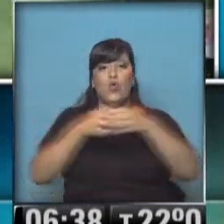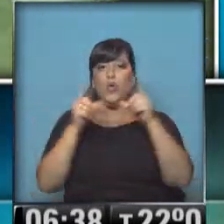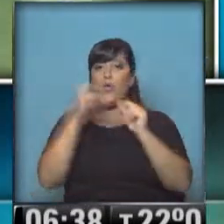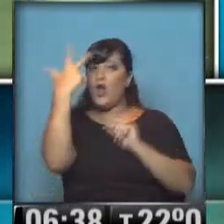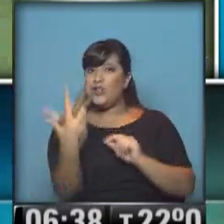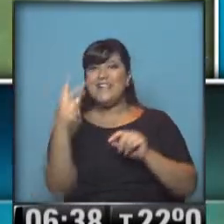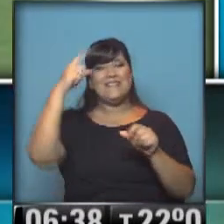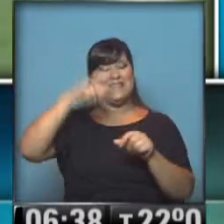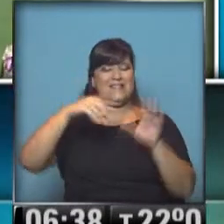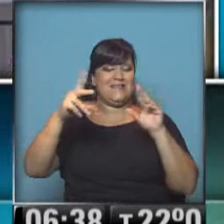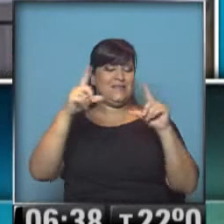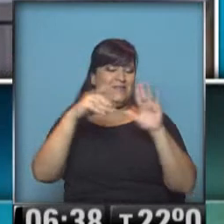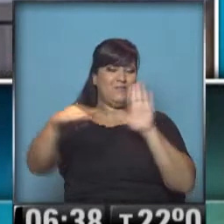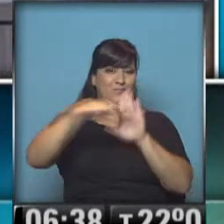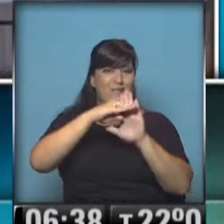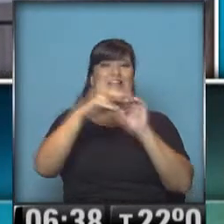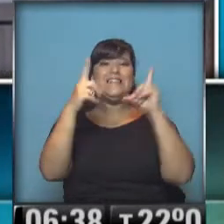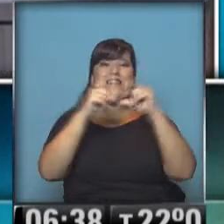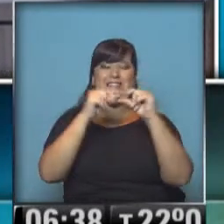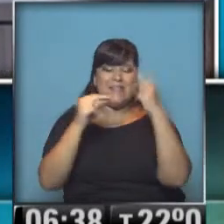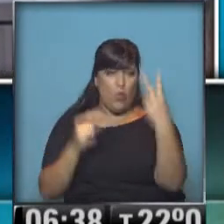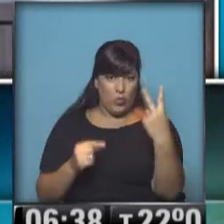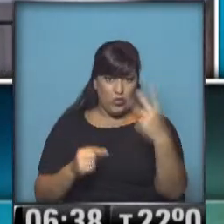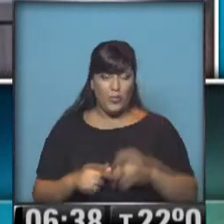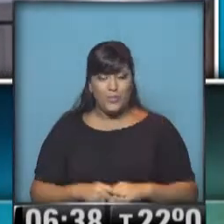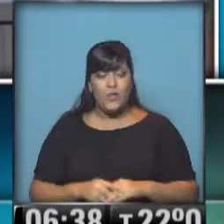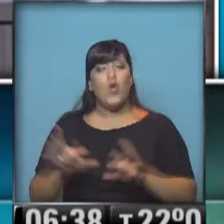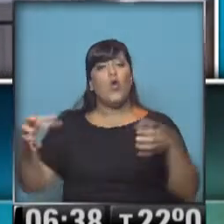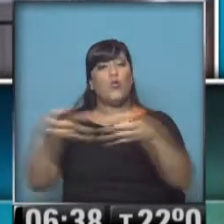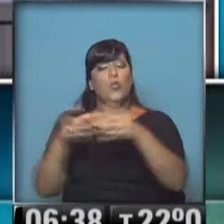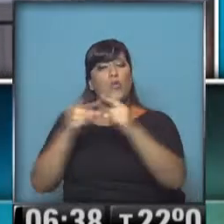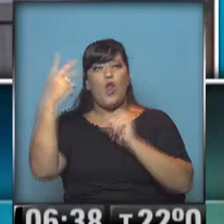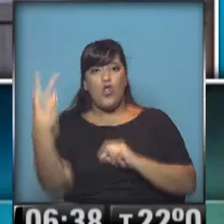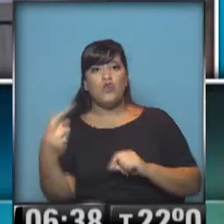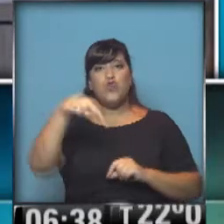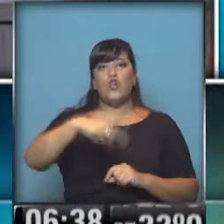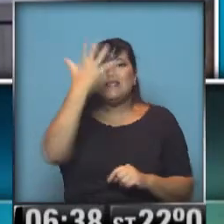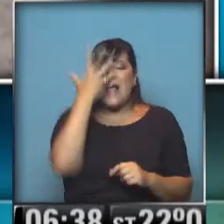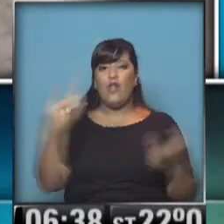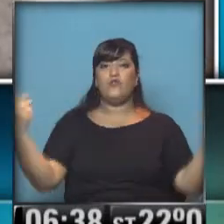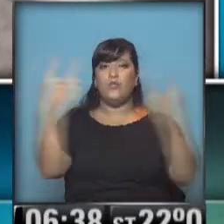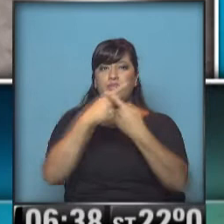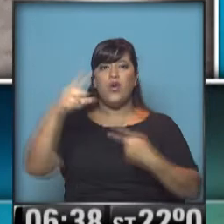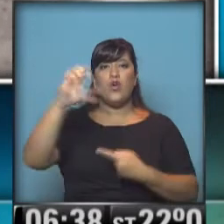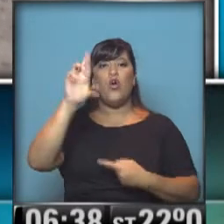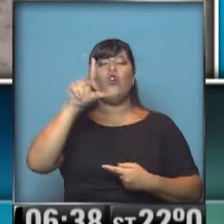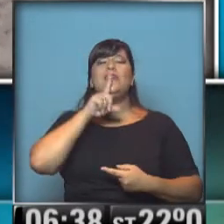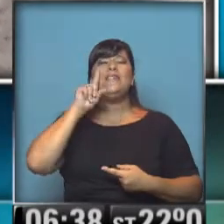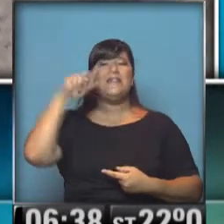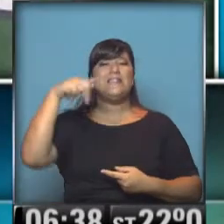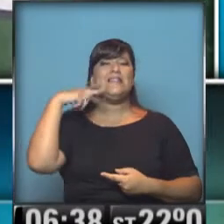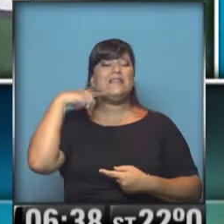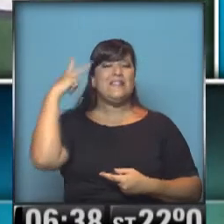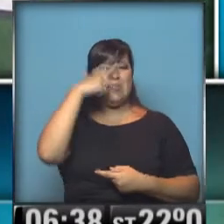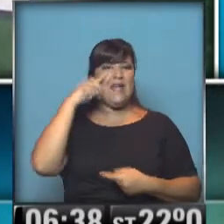la Libertadores con los brasileños. Por el grupo 2, San Lorenzo recibe hoy a Cristianz. En el fútbol